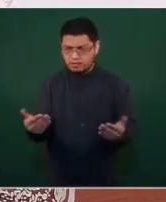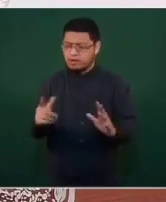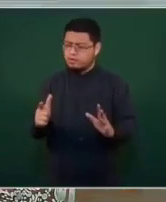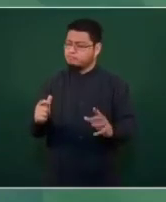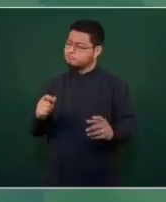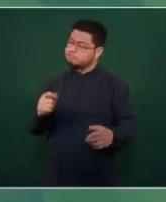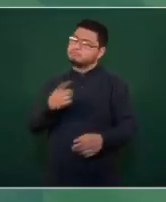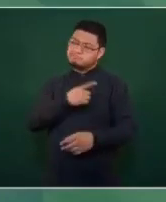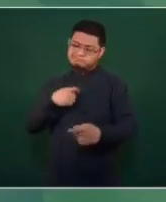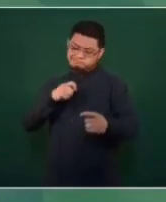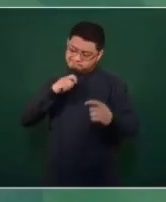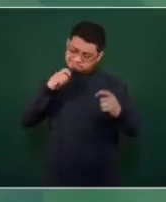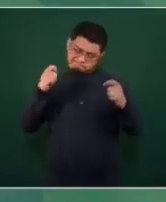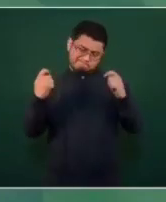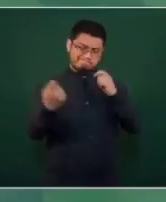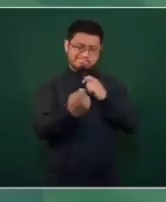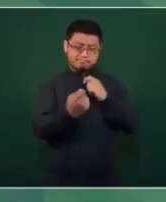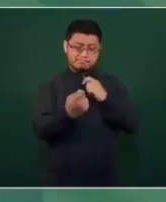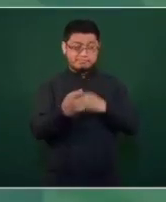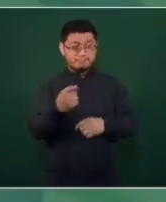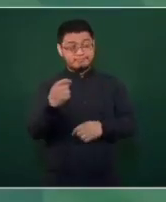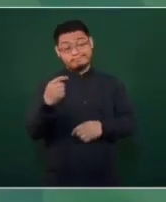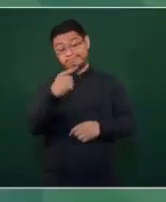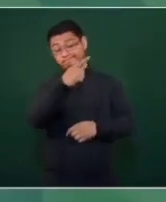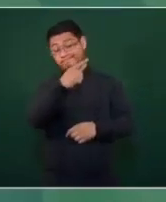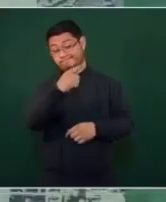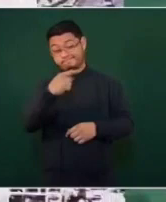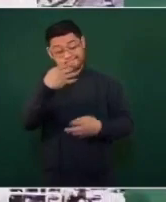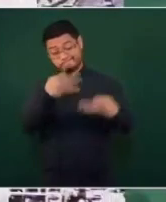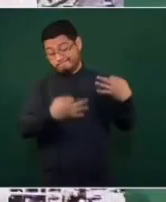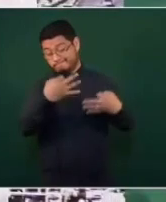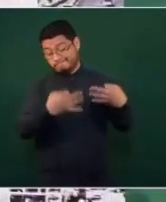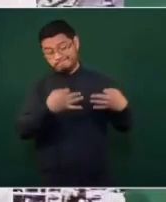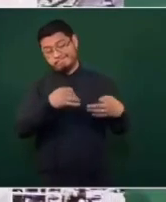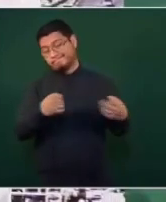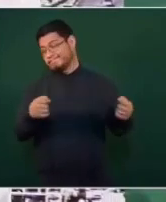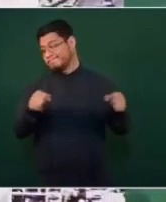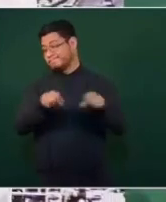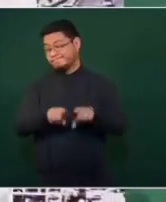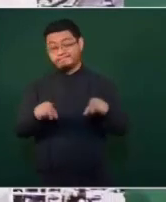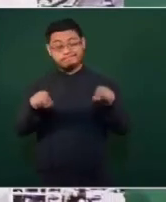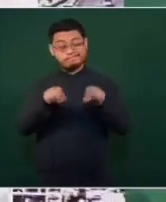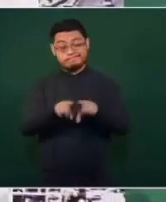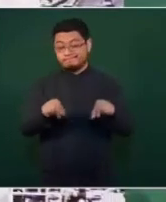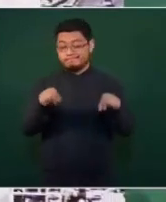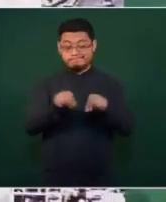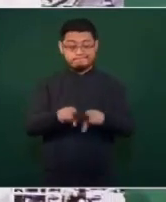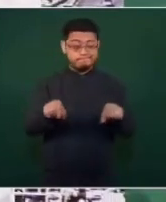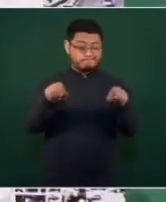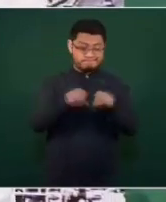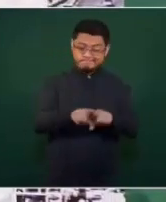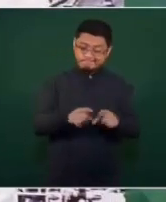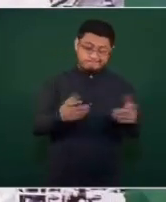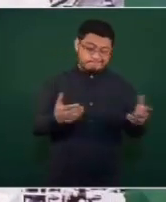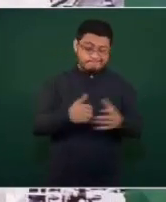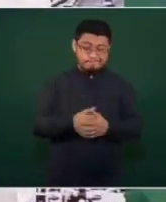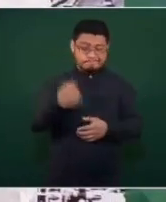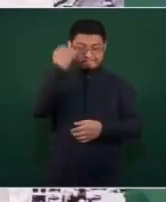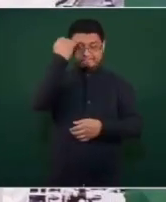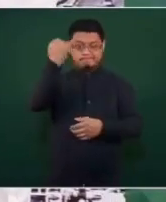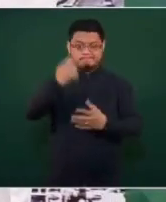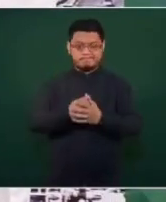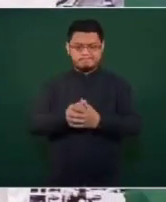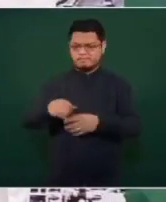ha cambiado en el Poder Judicial sigue lo mismo eso que hicieron imagínense todo un